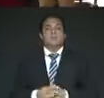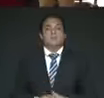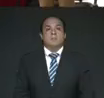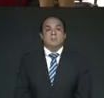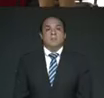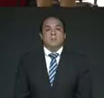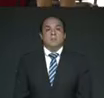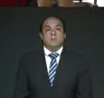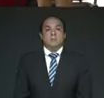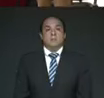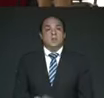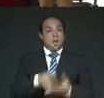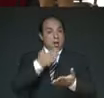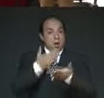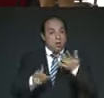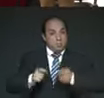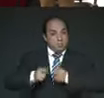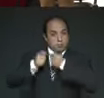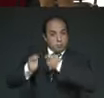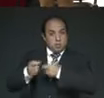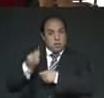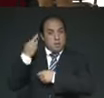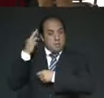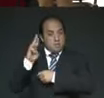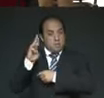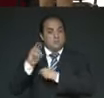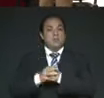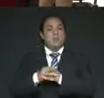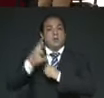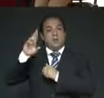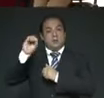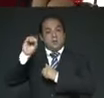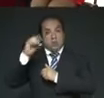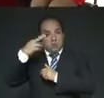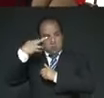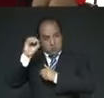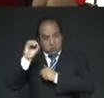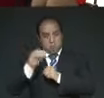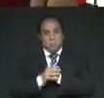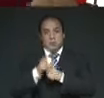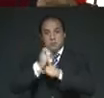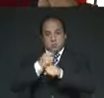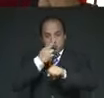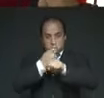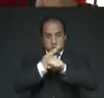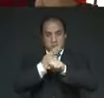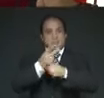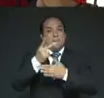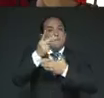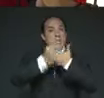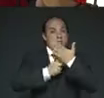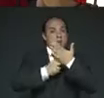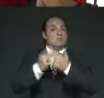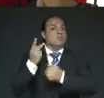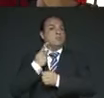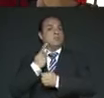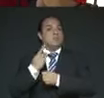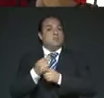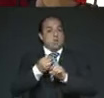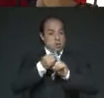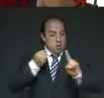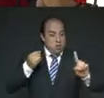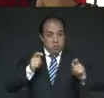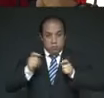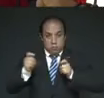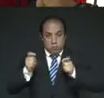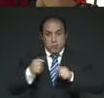Enseguida cedemos el uso de la voz al maestro Rodrigo Díaz González, subsecretario de Planeación, Políticas y Regulación